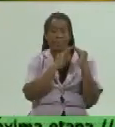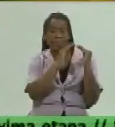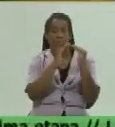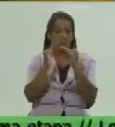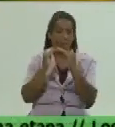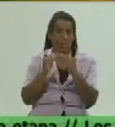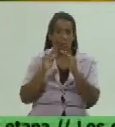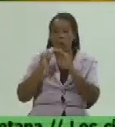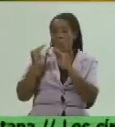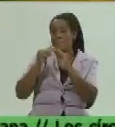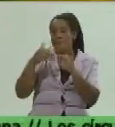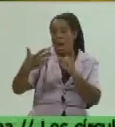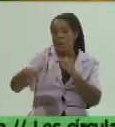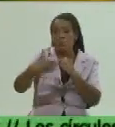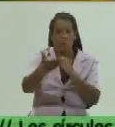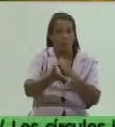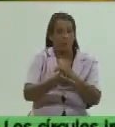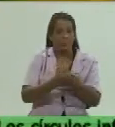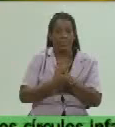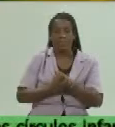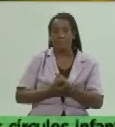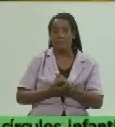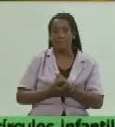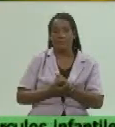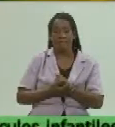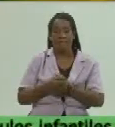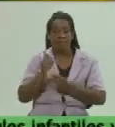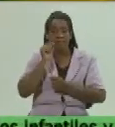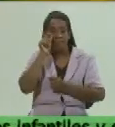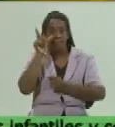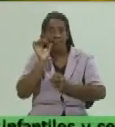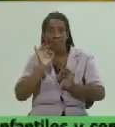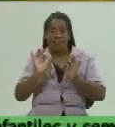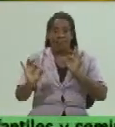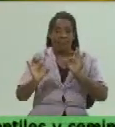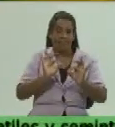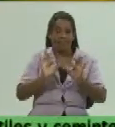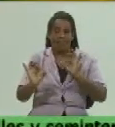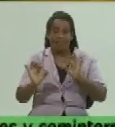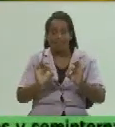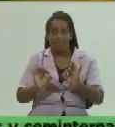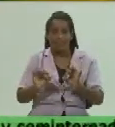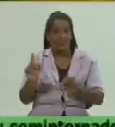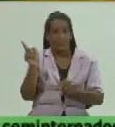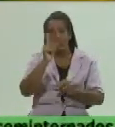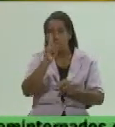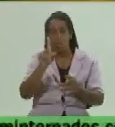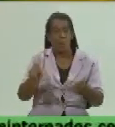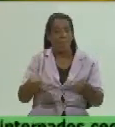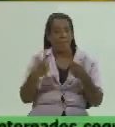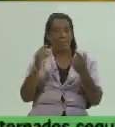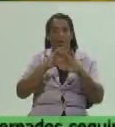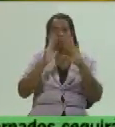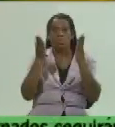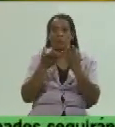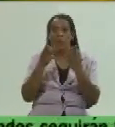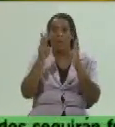barrios en las comunidades en la alerta del incumplimiento de todas estas medidas que yo creo que es lo